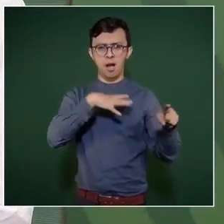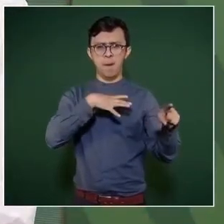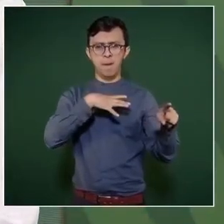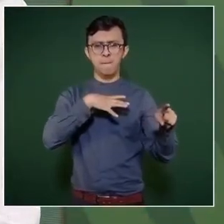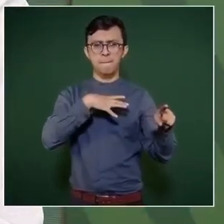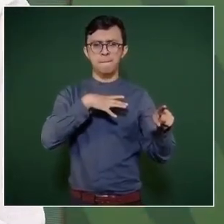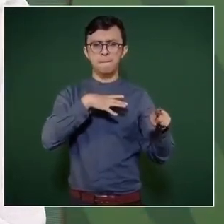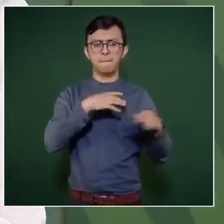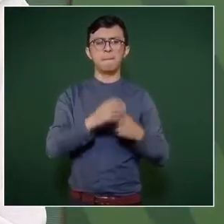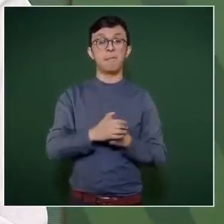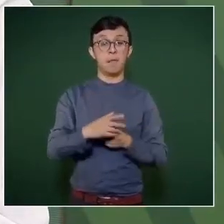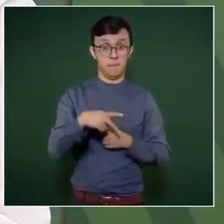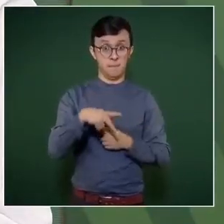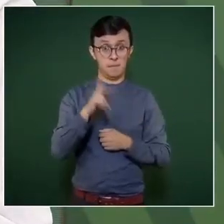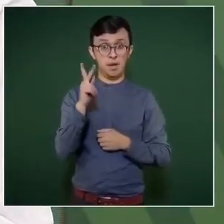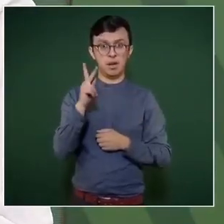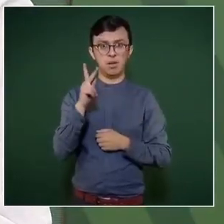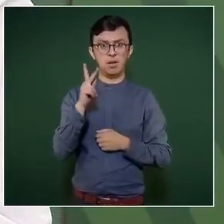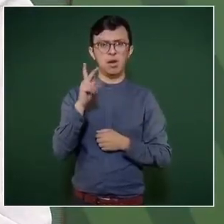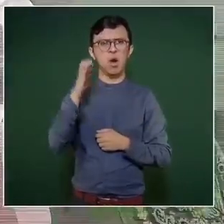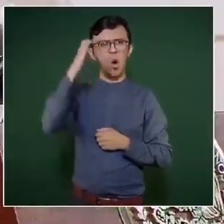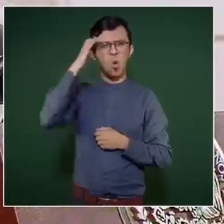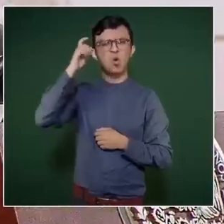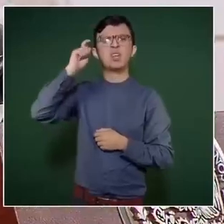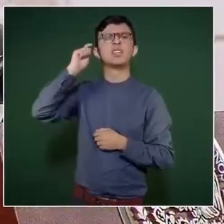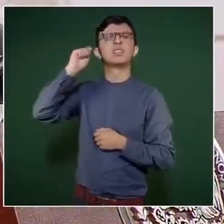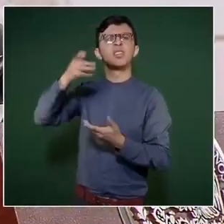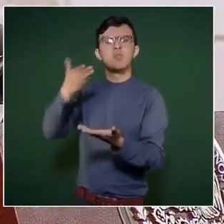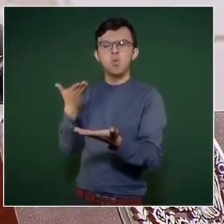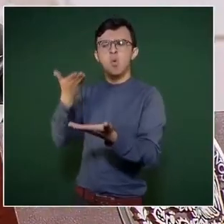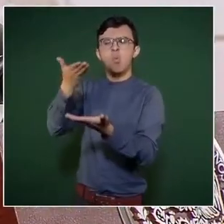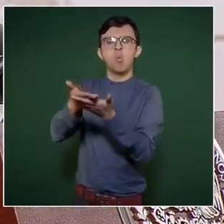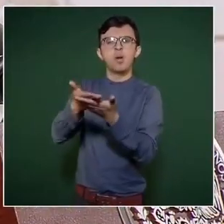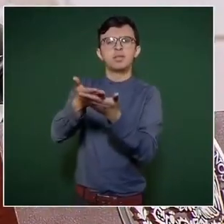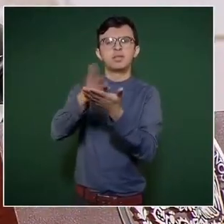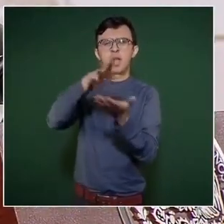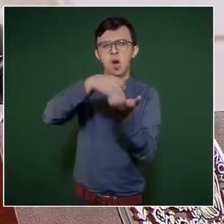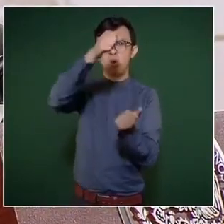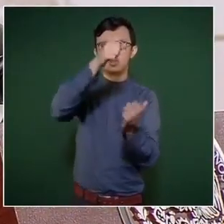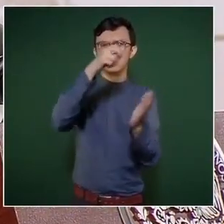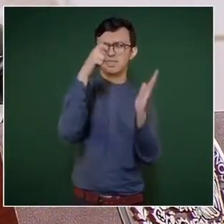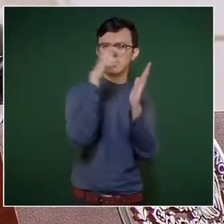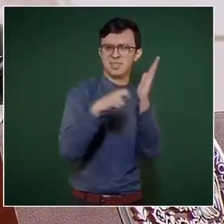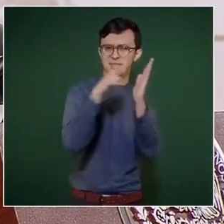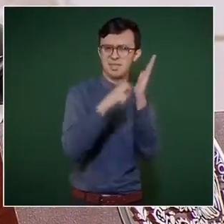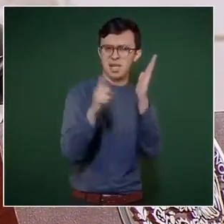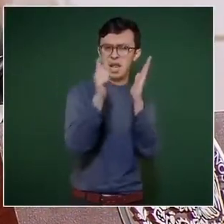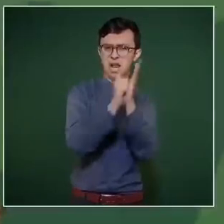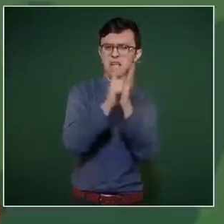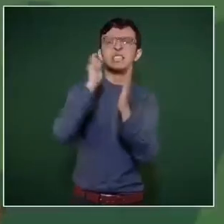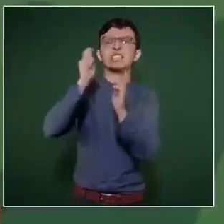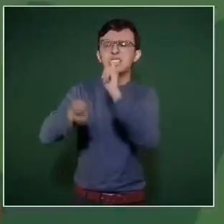sin haber leído la iniciativa de reforma constitucional, nada, nada, nada,